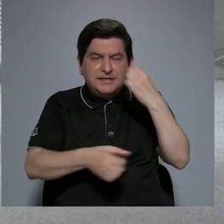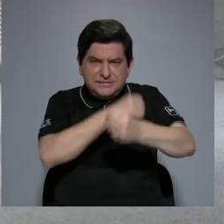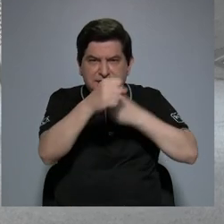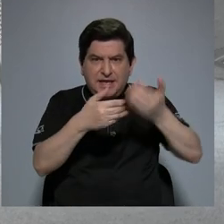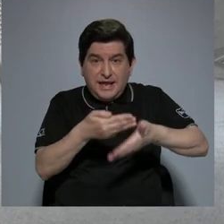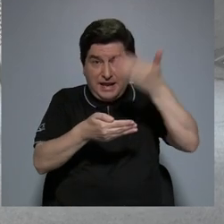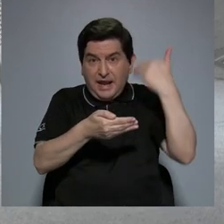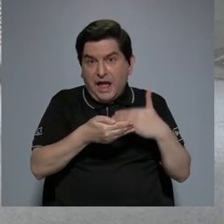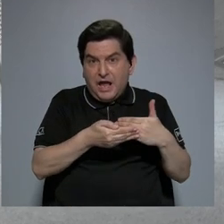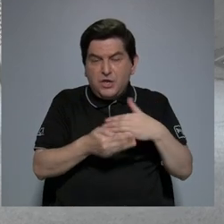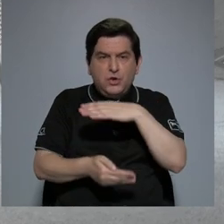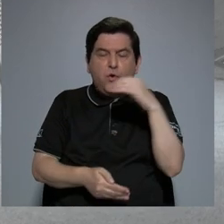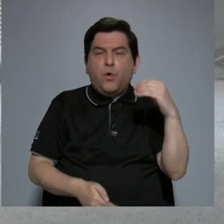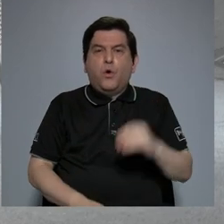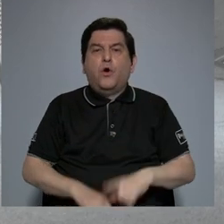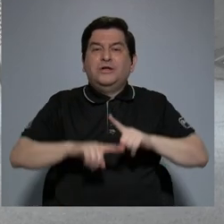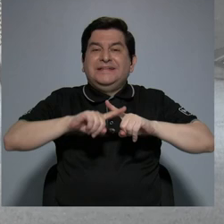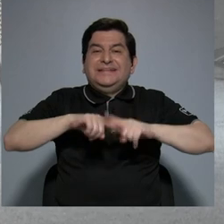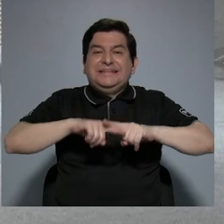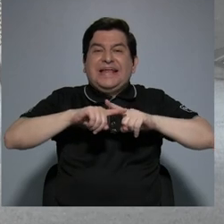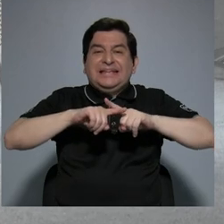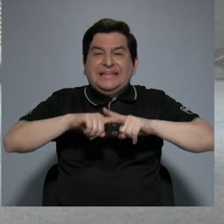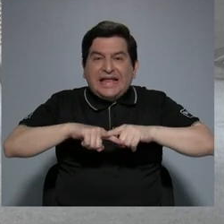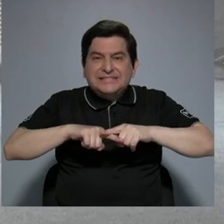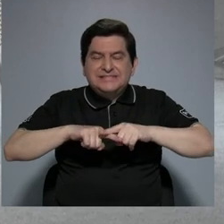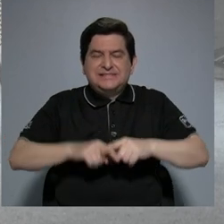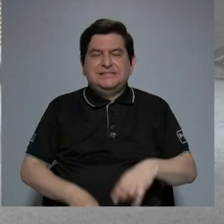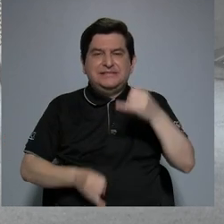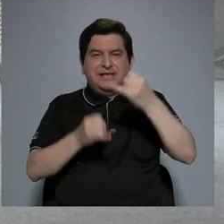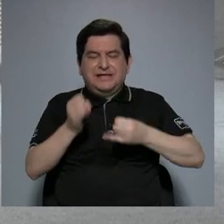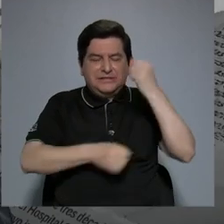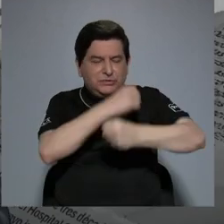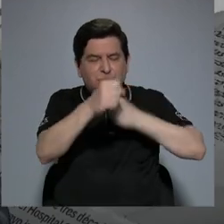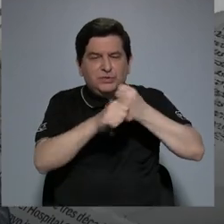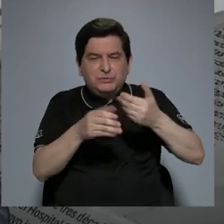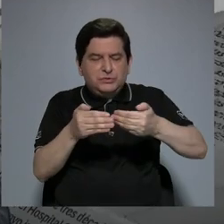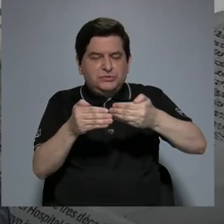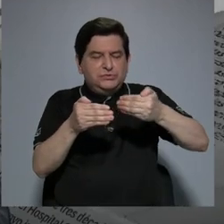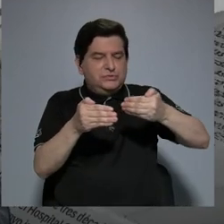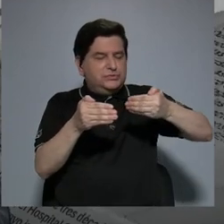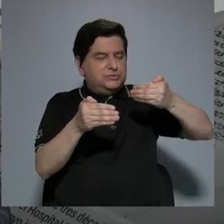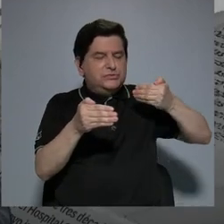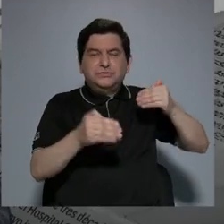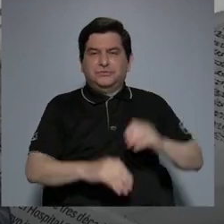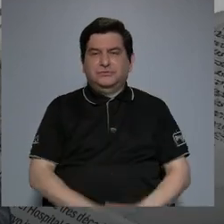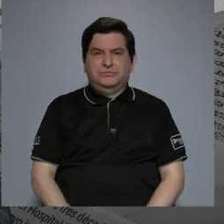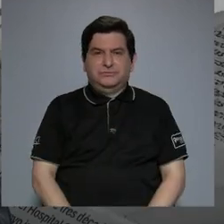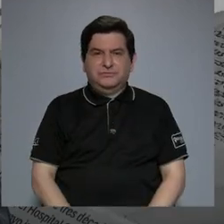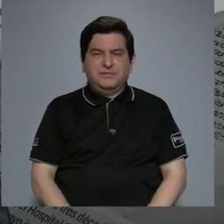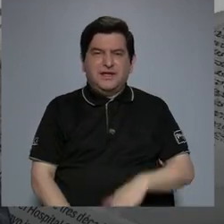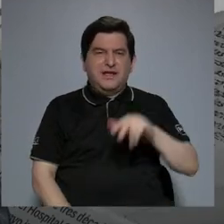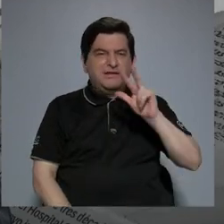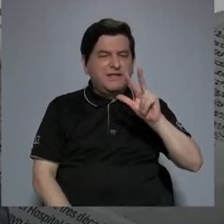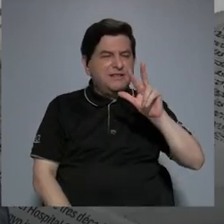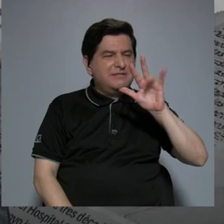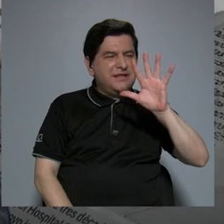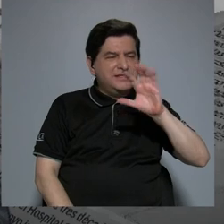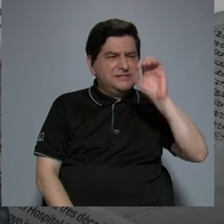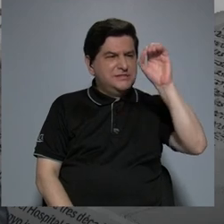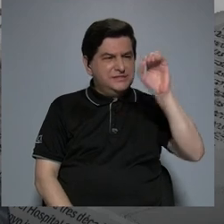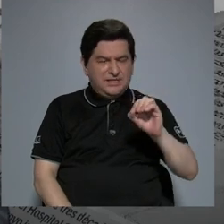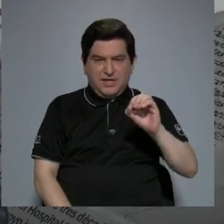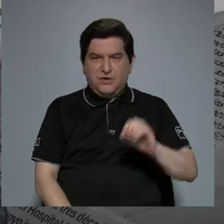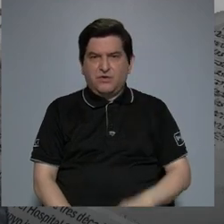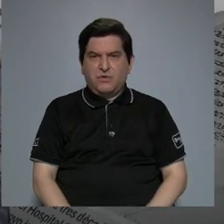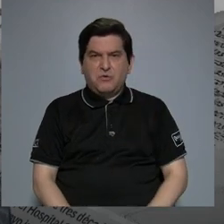pasado o a las tendencias que han venido en los últimos años, la cual es que un 35%,